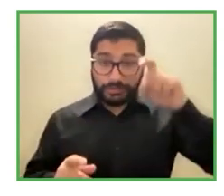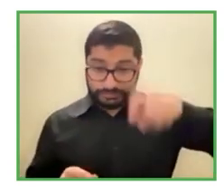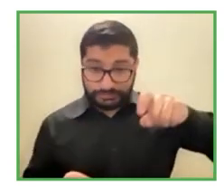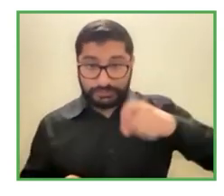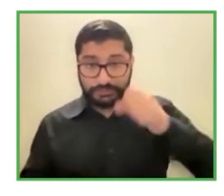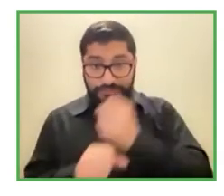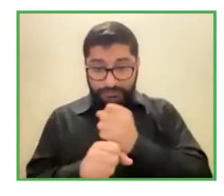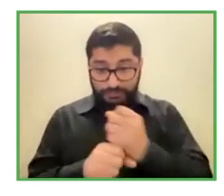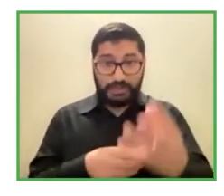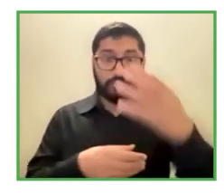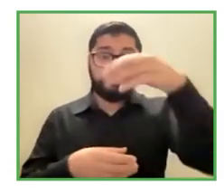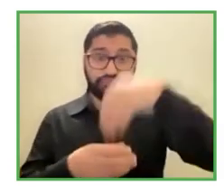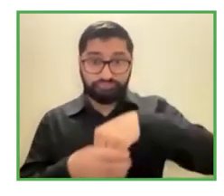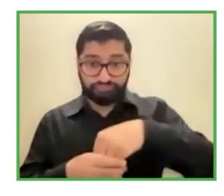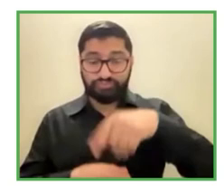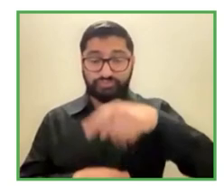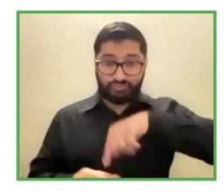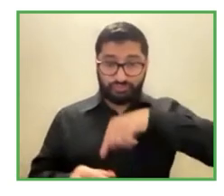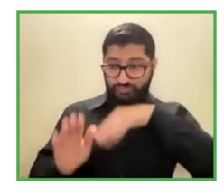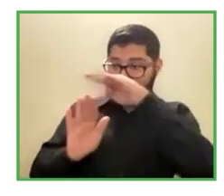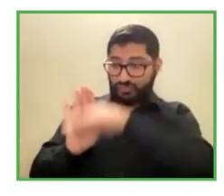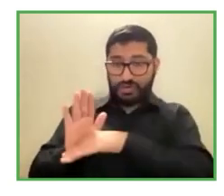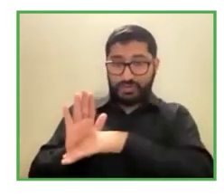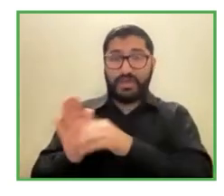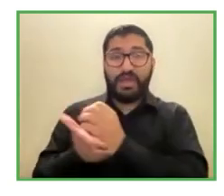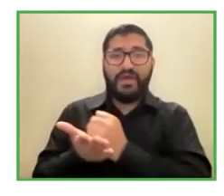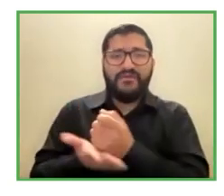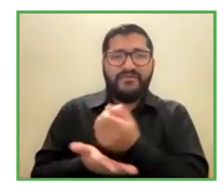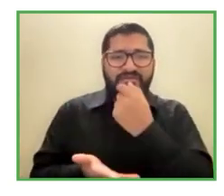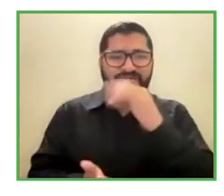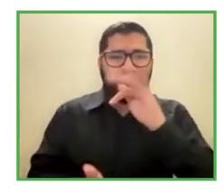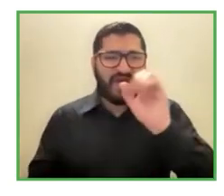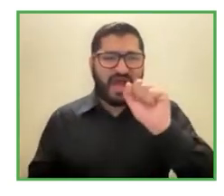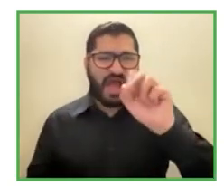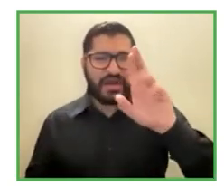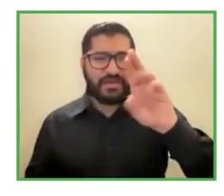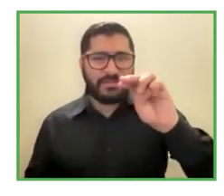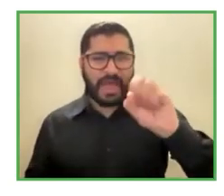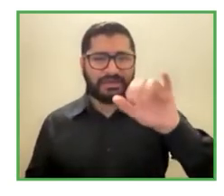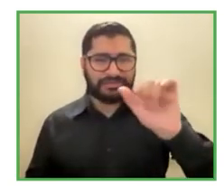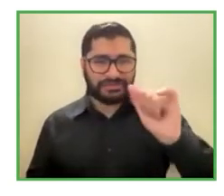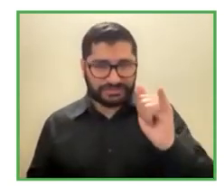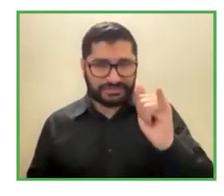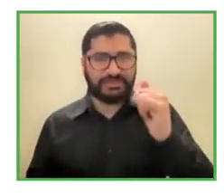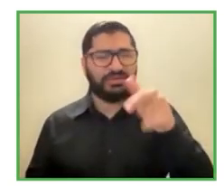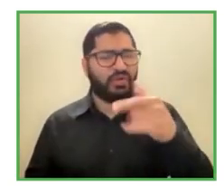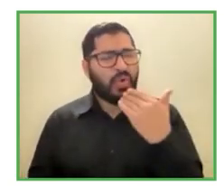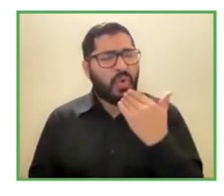encanta y que ha sido muy muy bueno como parte de los objetivos del proyecto